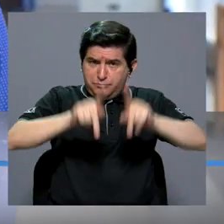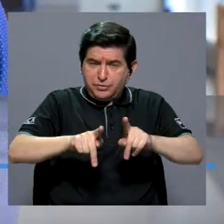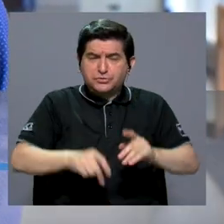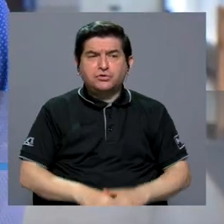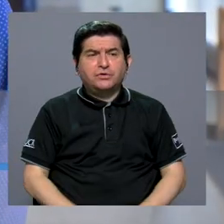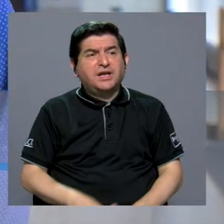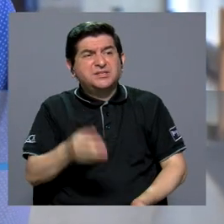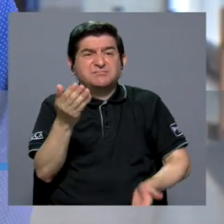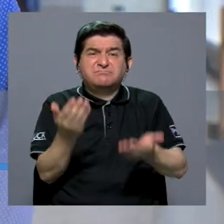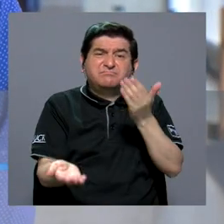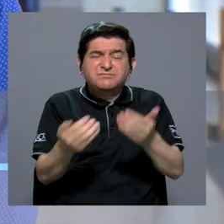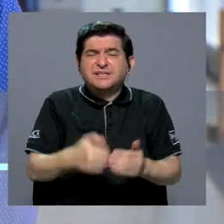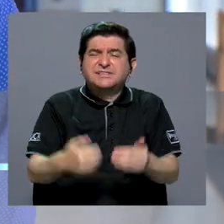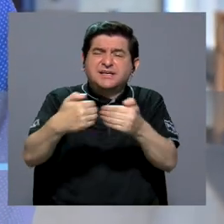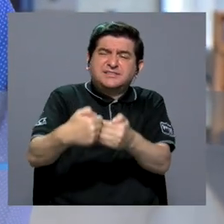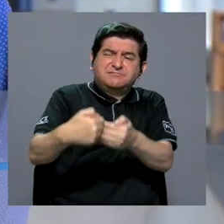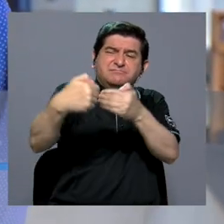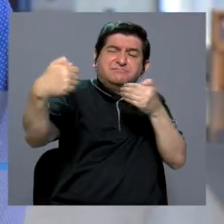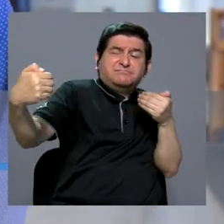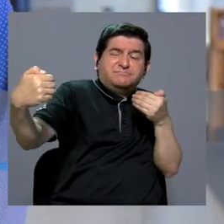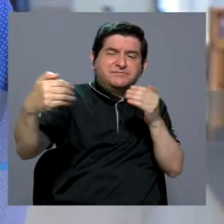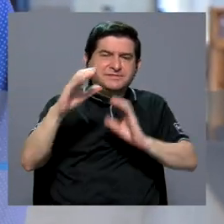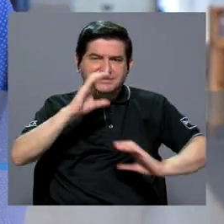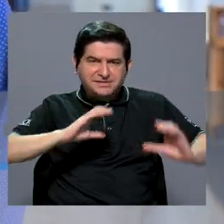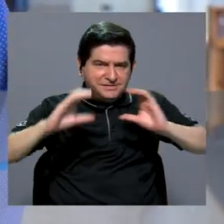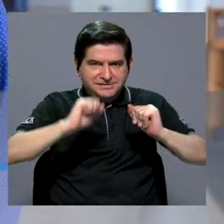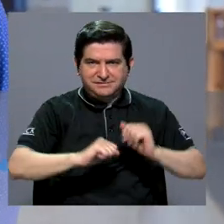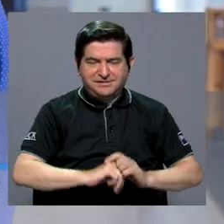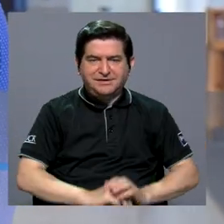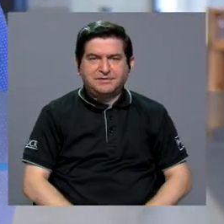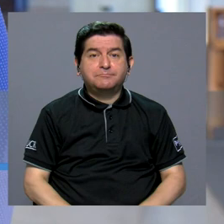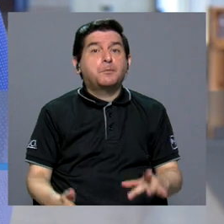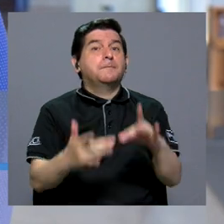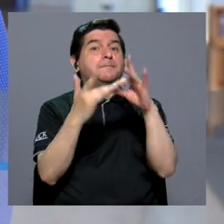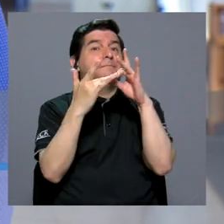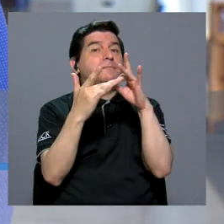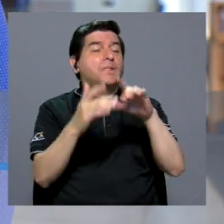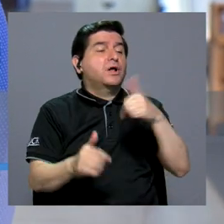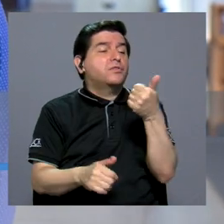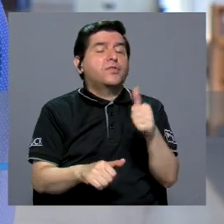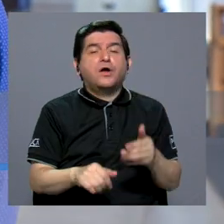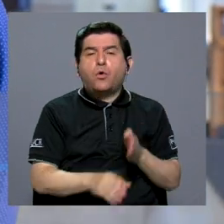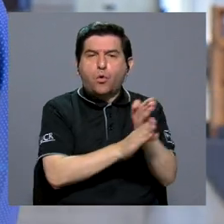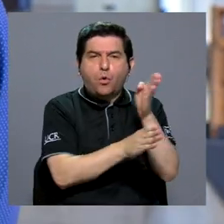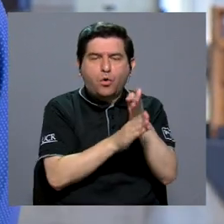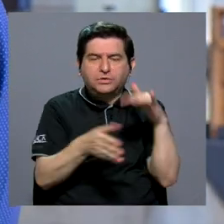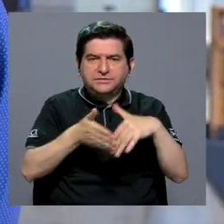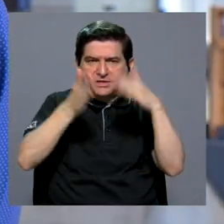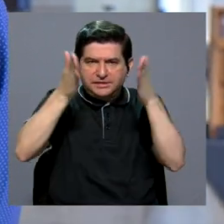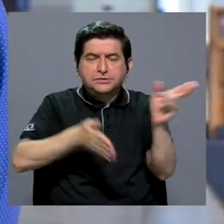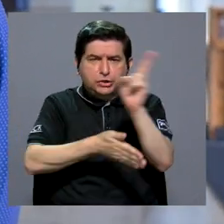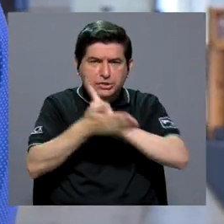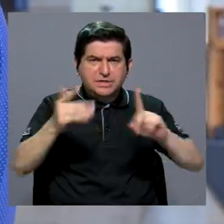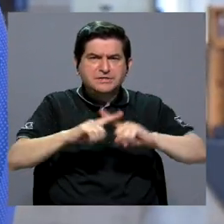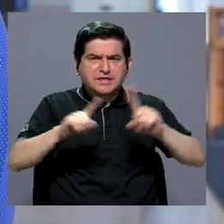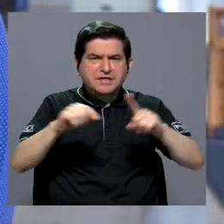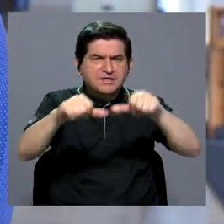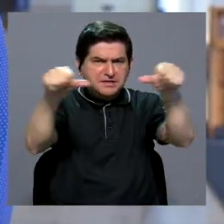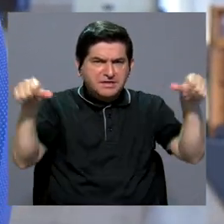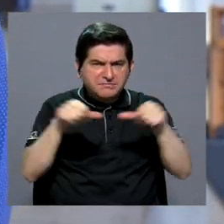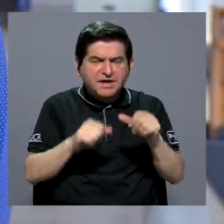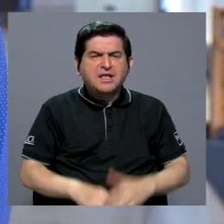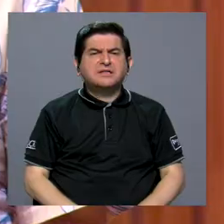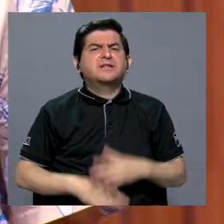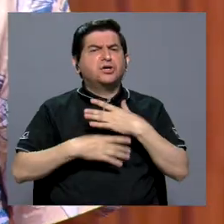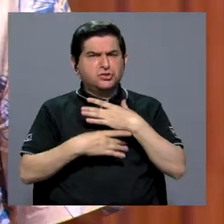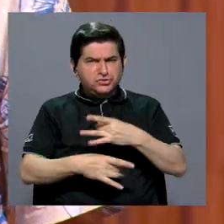personas que están un poco alejadas de la ciencia, sobre todo de otras disciplinas, estudiantes universitarios de otras